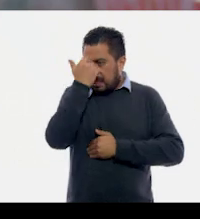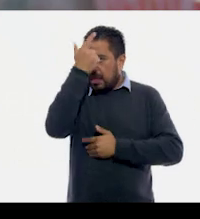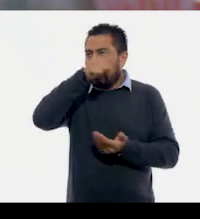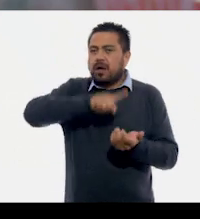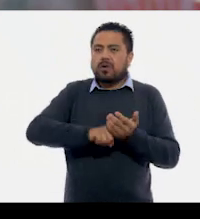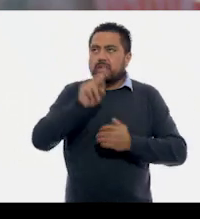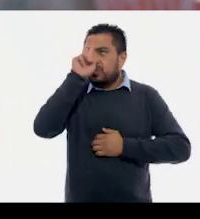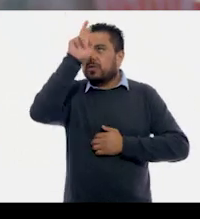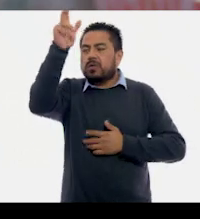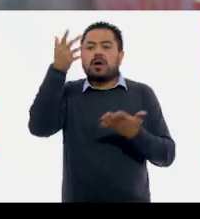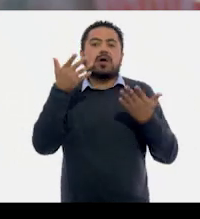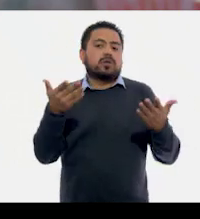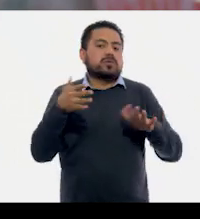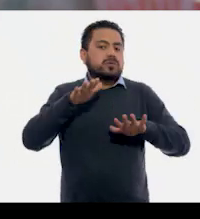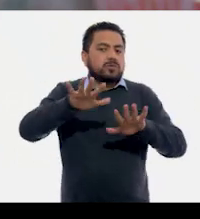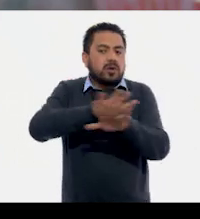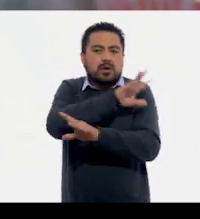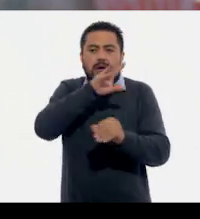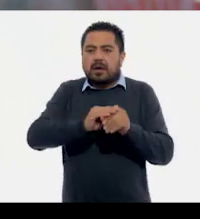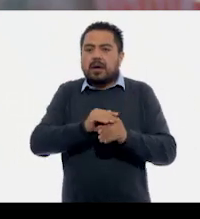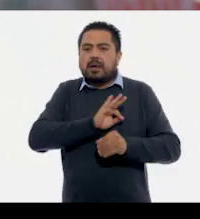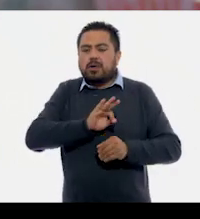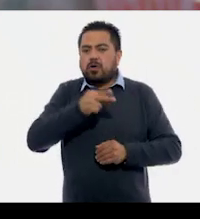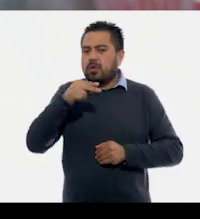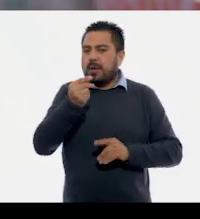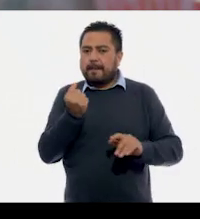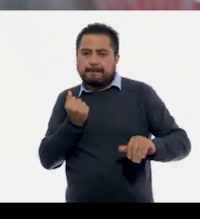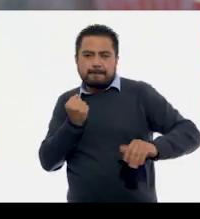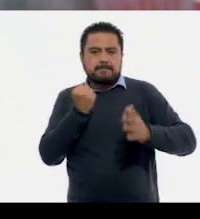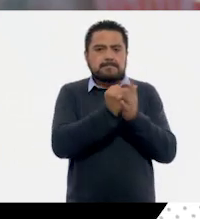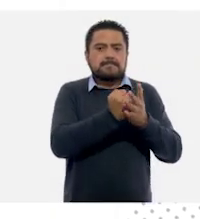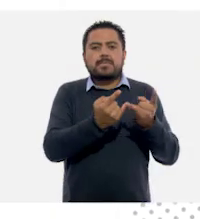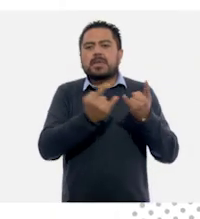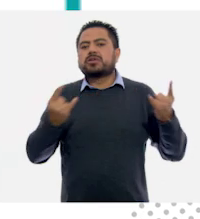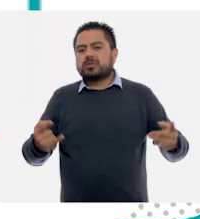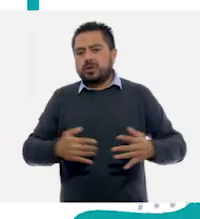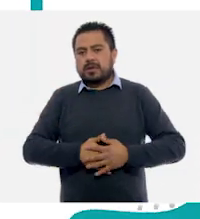esperanzas y sobre todo dejar tu nombre marcado en la historia.